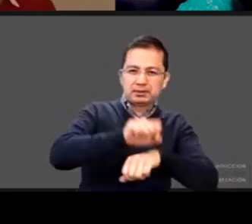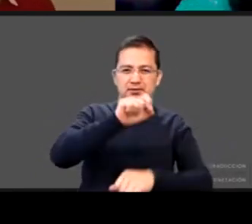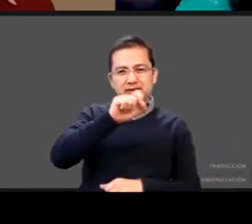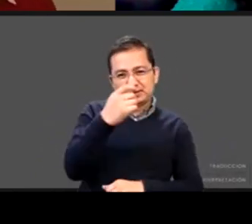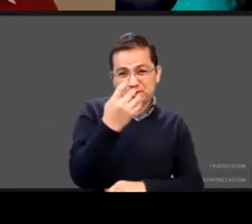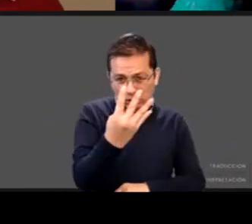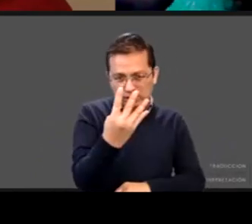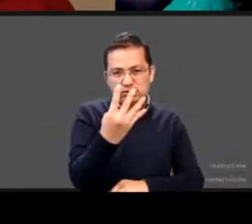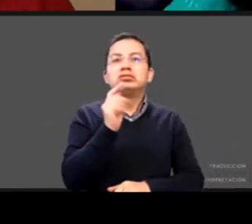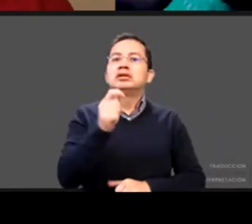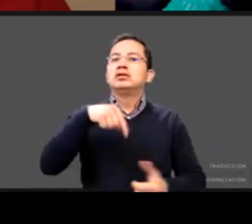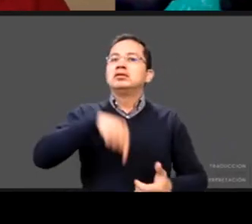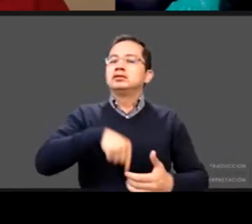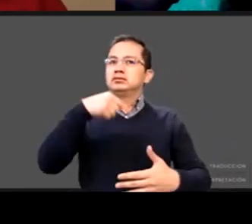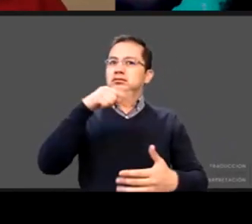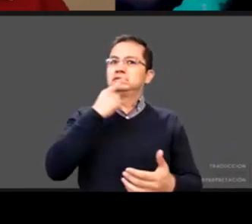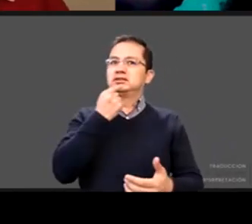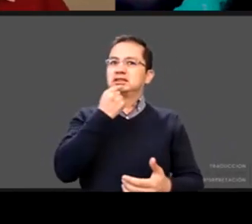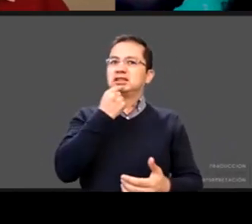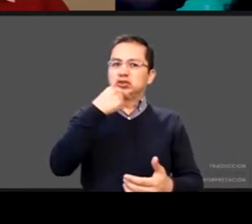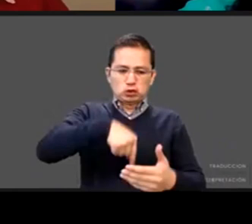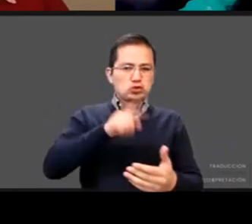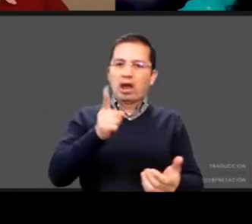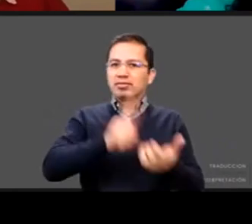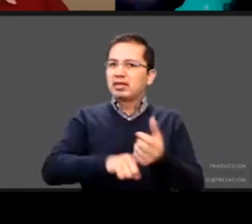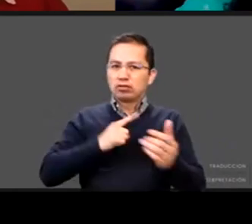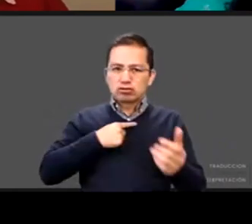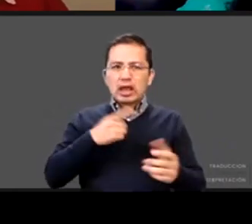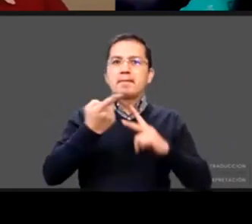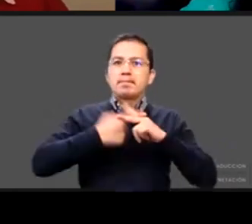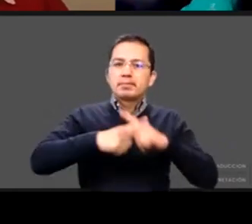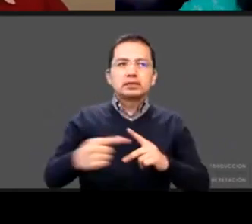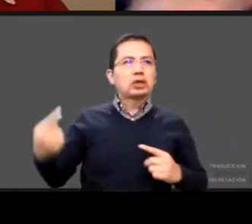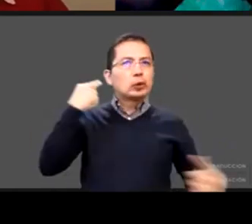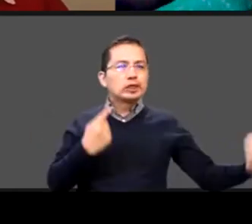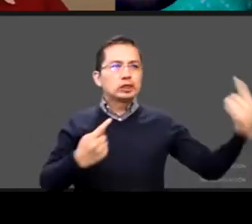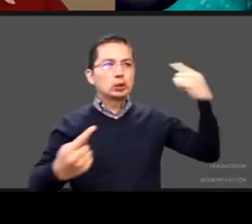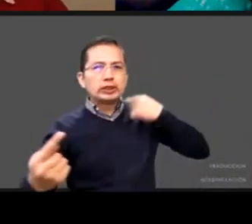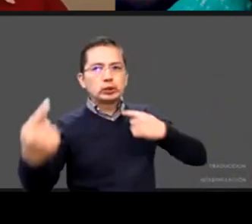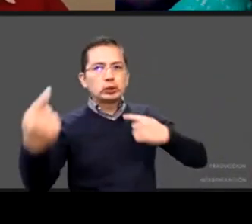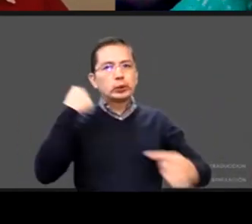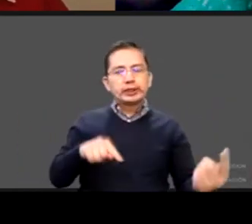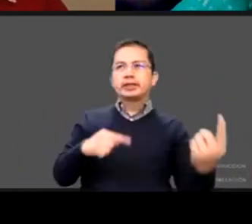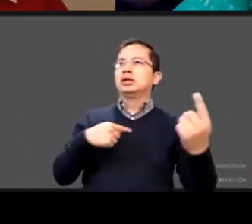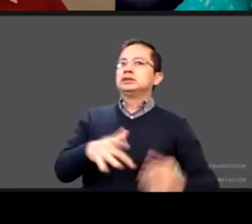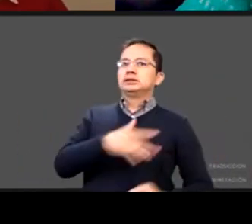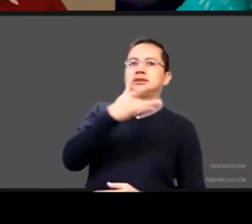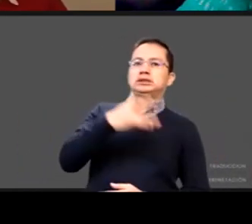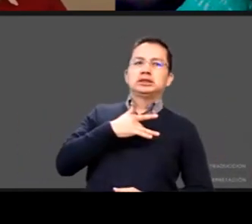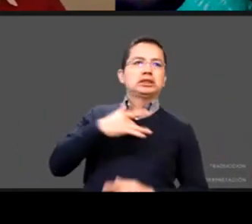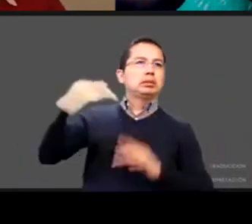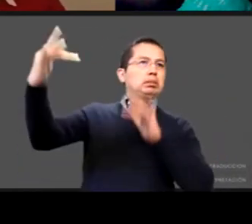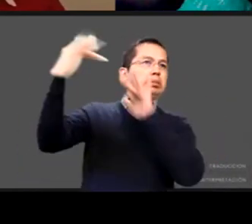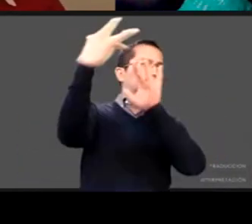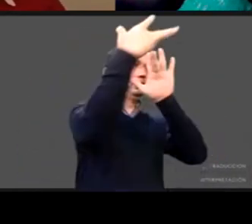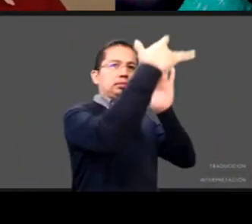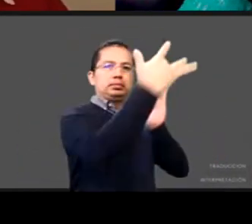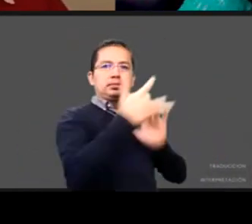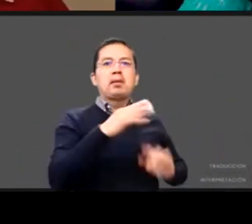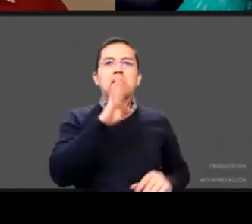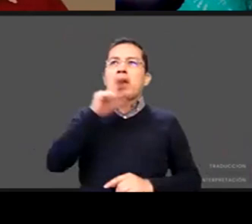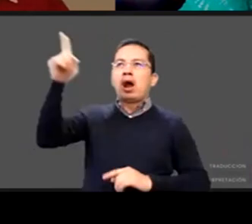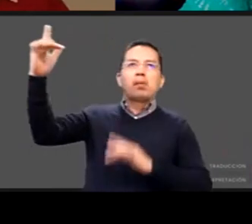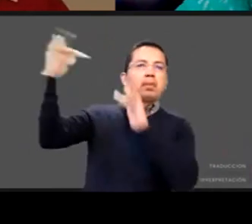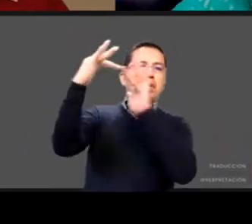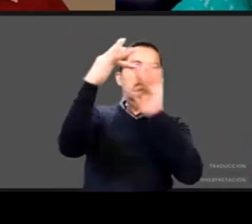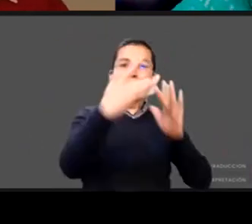algo que tendríamos que reflexionar con las mujeres embarazadas es ¿qué es lo que está escuchando el niño que está hablando mamá? a mí de repente me toca